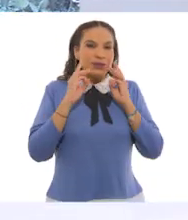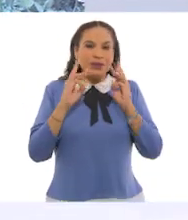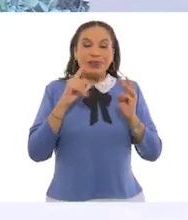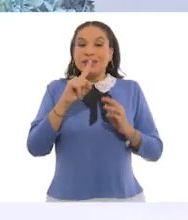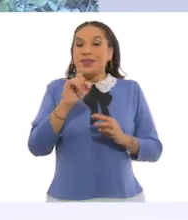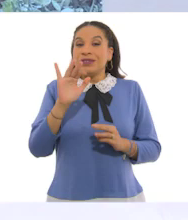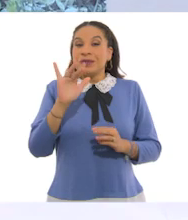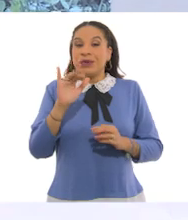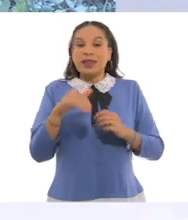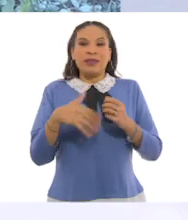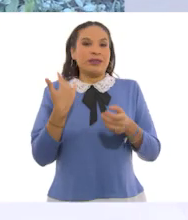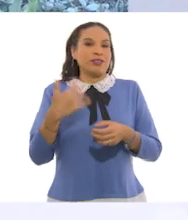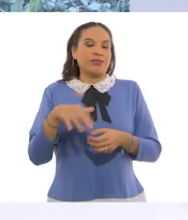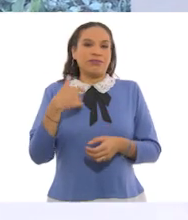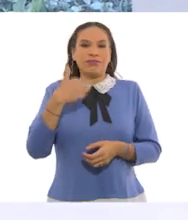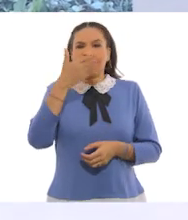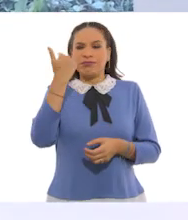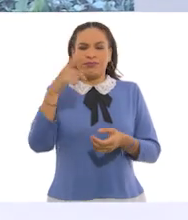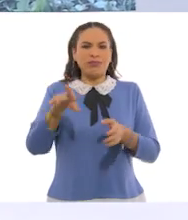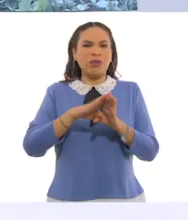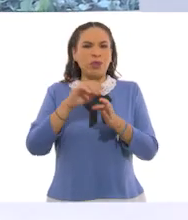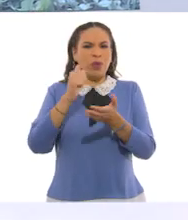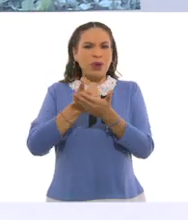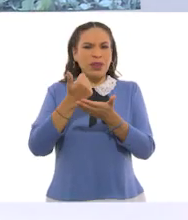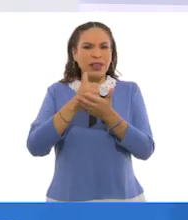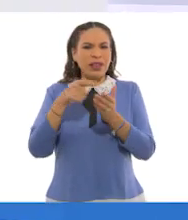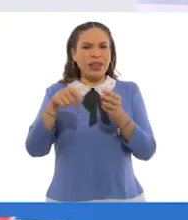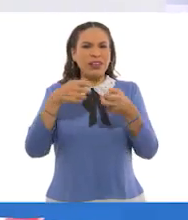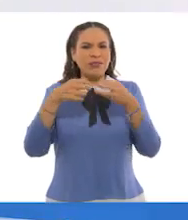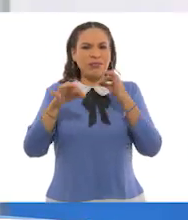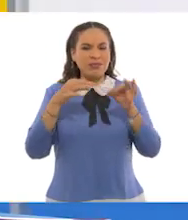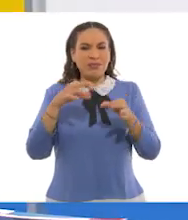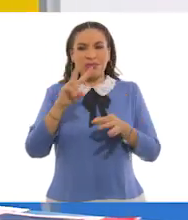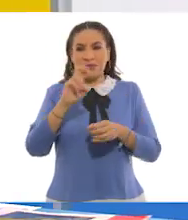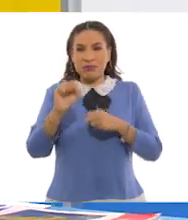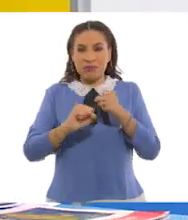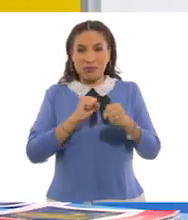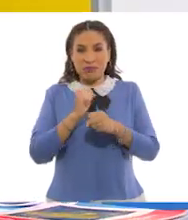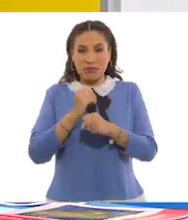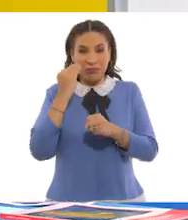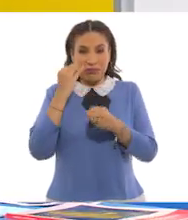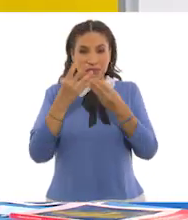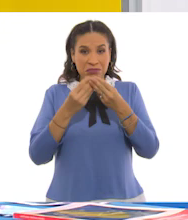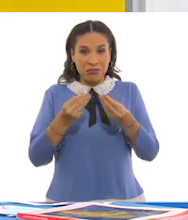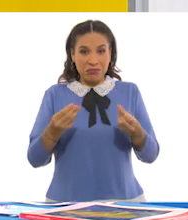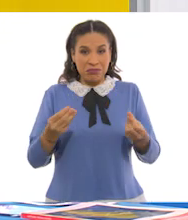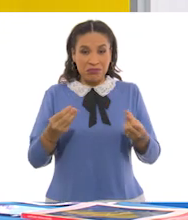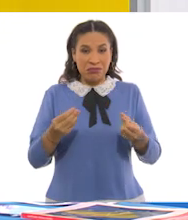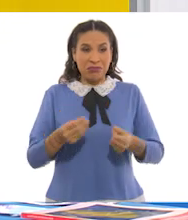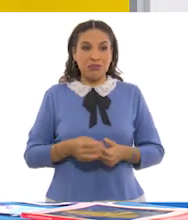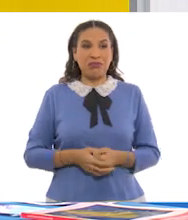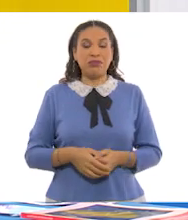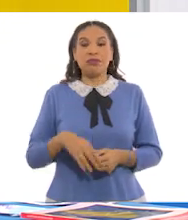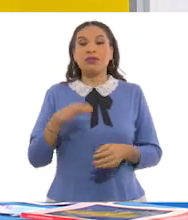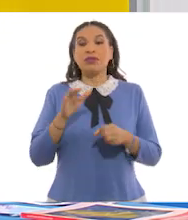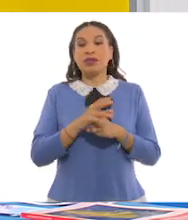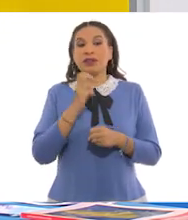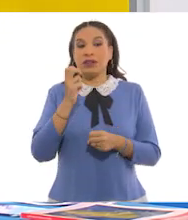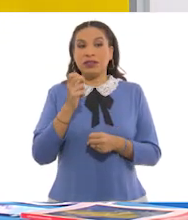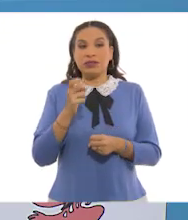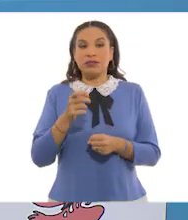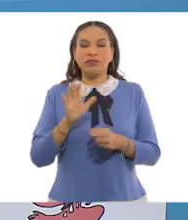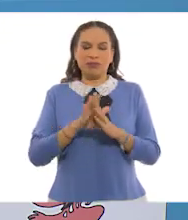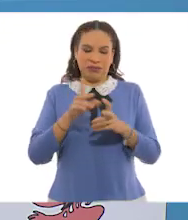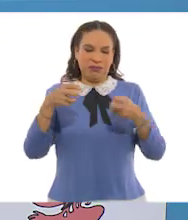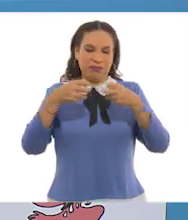¿150? Entonces, no sé, una botella de plástico se tardará unos 200 años en degradarse, supongo. En este caso, lo